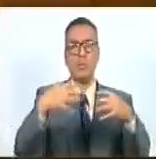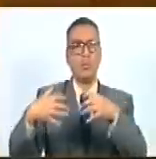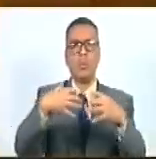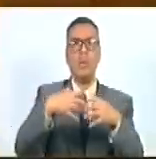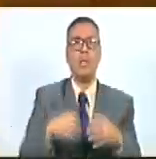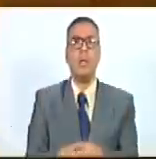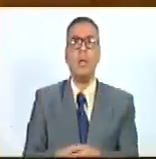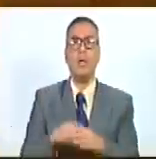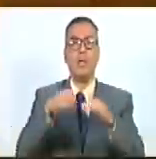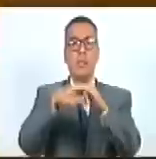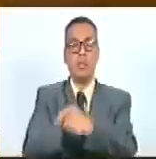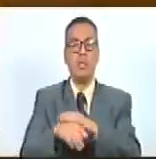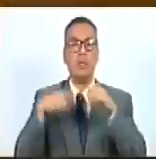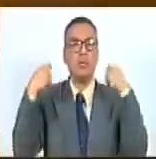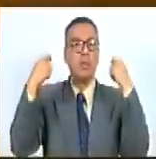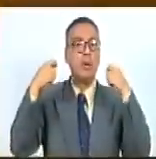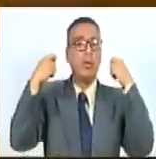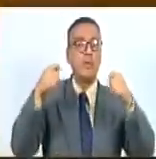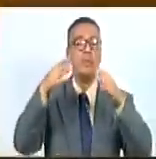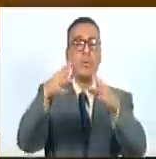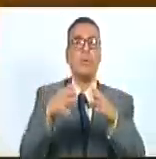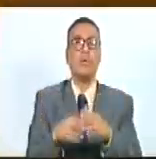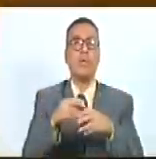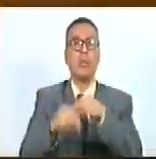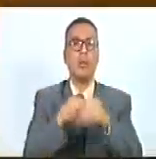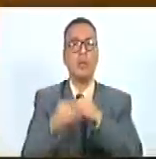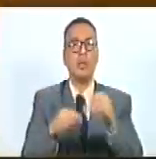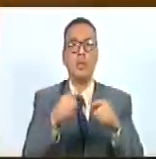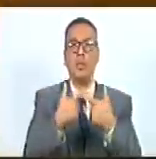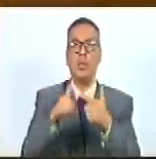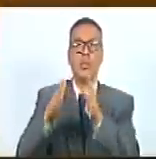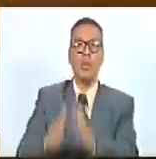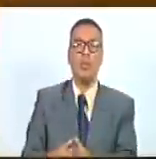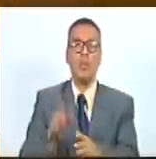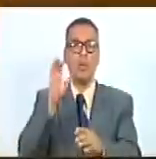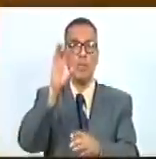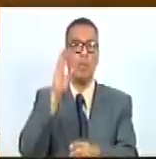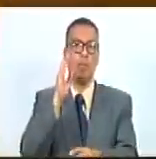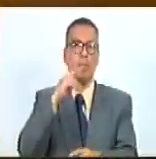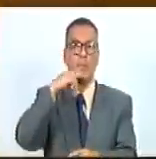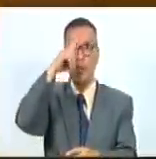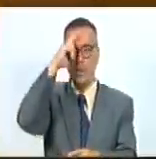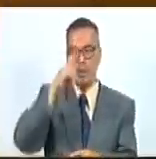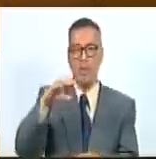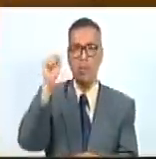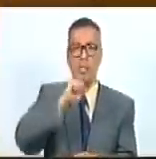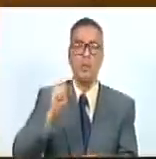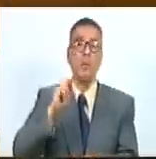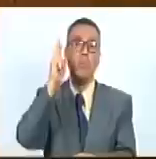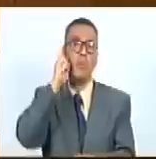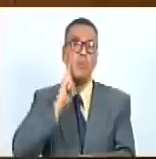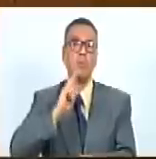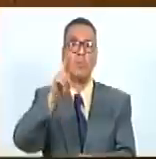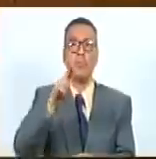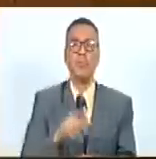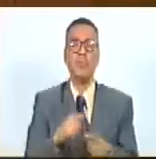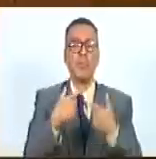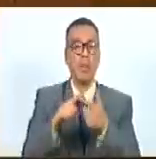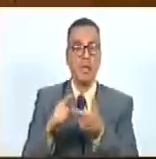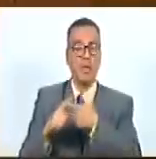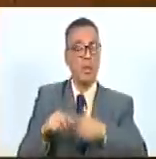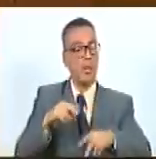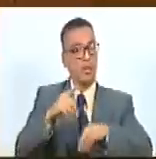dentro de las campañas emancipadoras emprendidas por el libertador y padre de la patria Simón Bolívar y demás